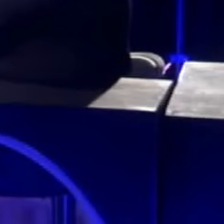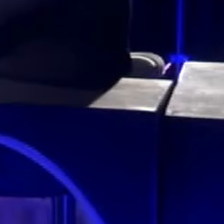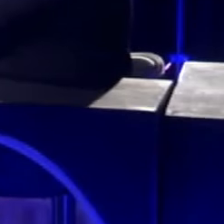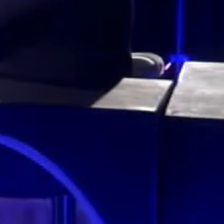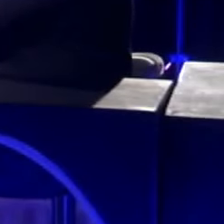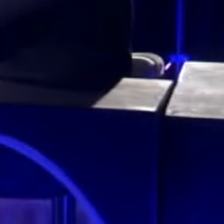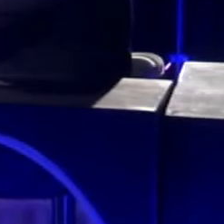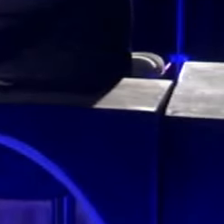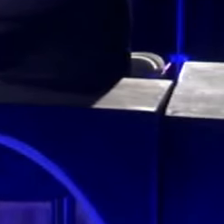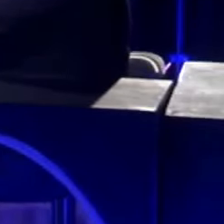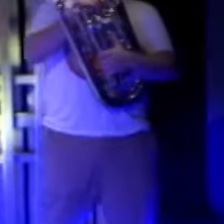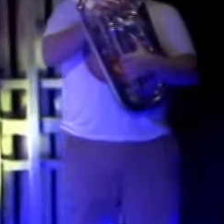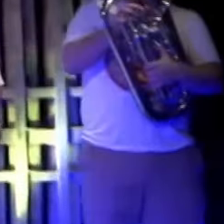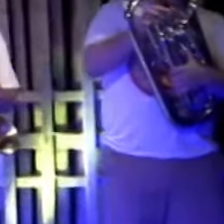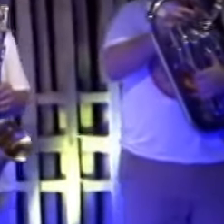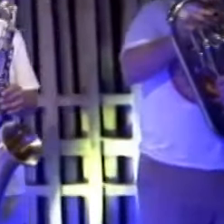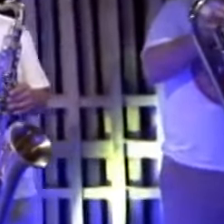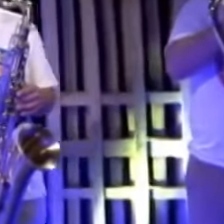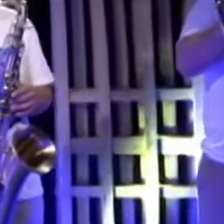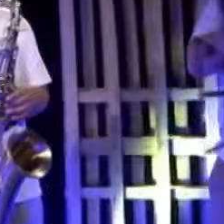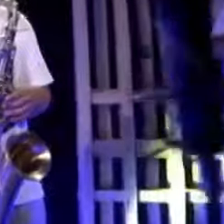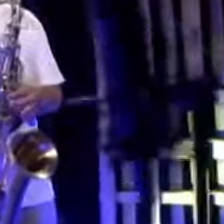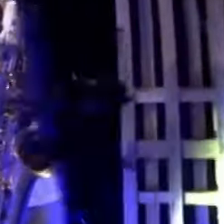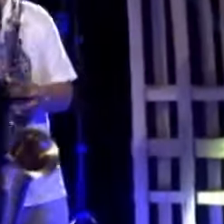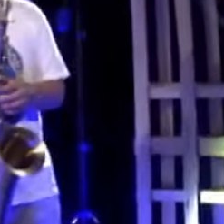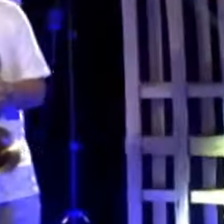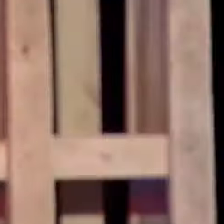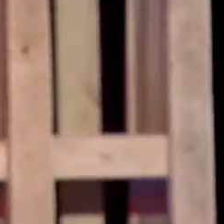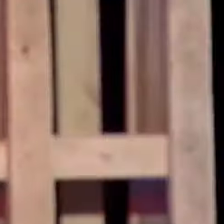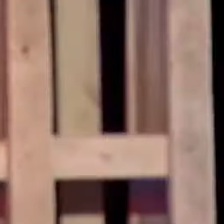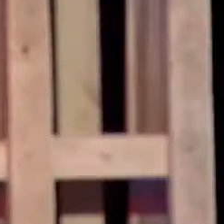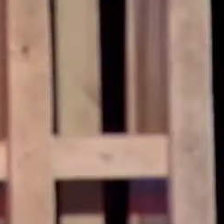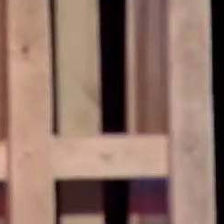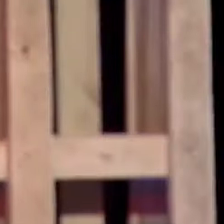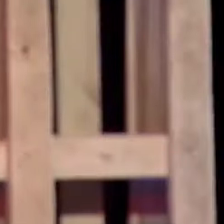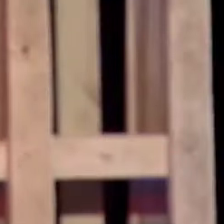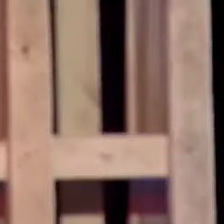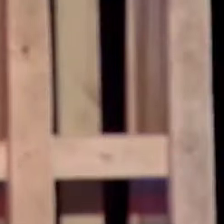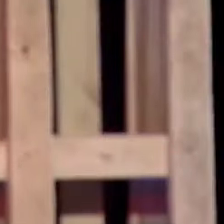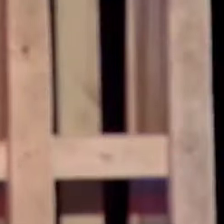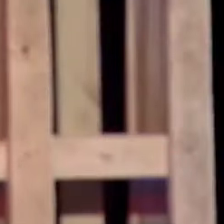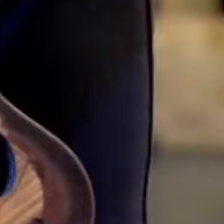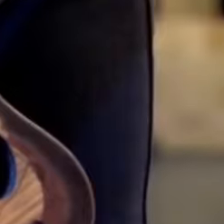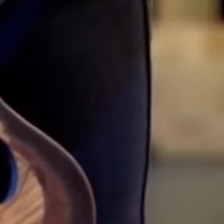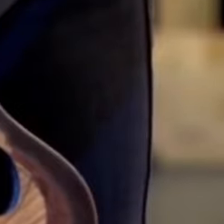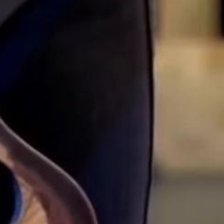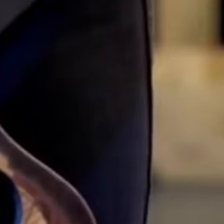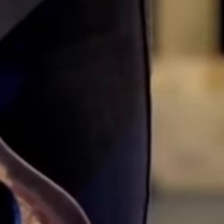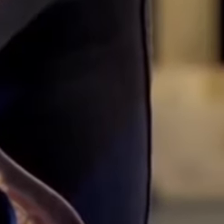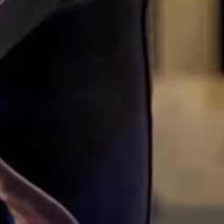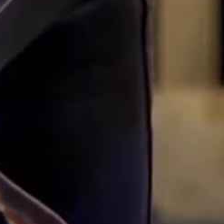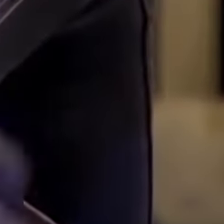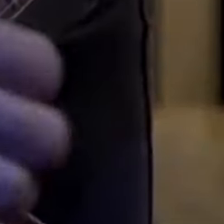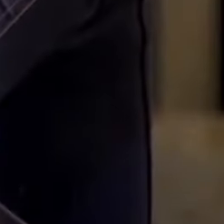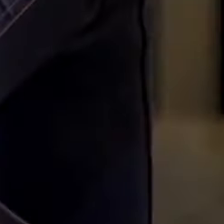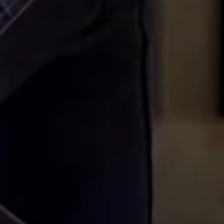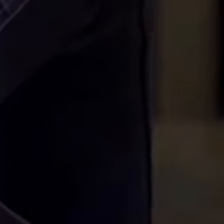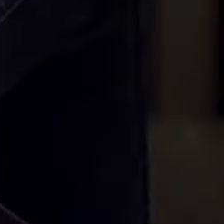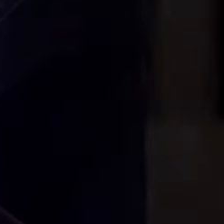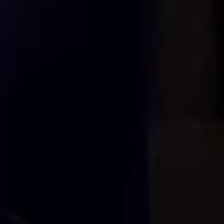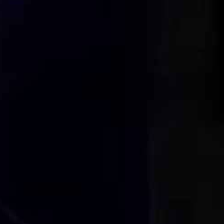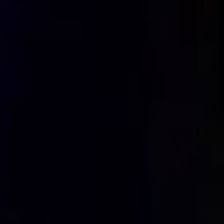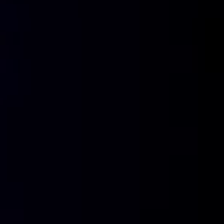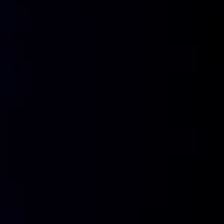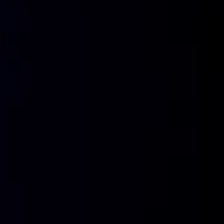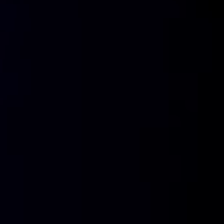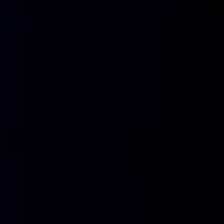¿De pronto hay arreglos musicales propios? En ningún momento lo pensamos para que fuera, digamos, una banda importante en